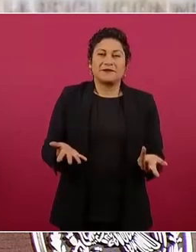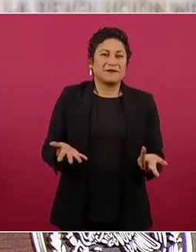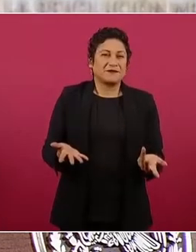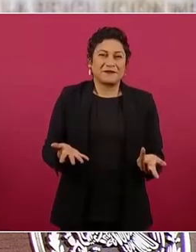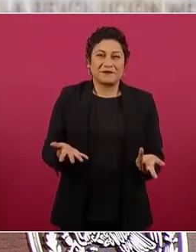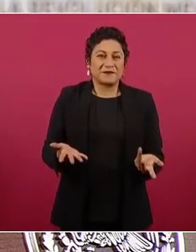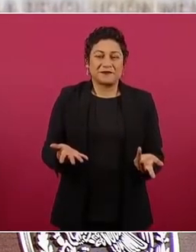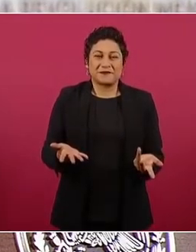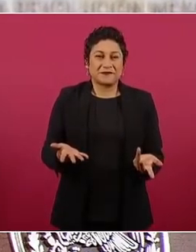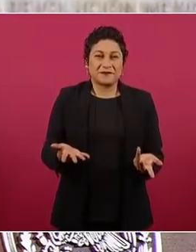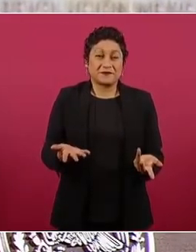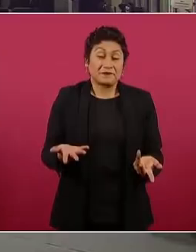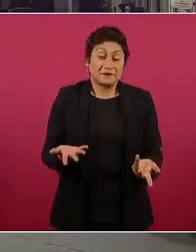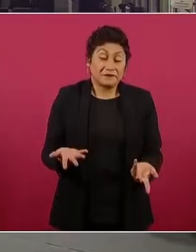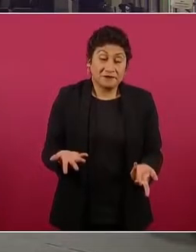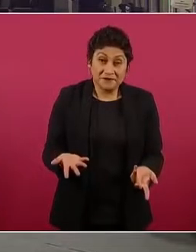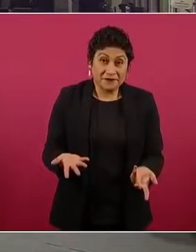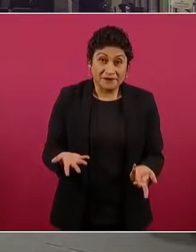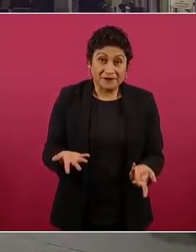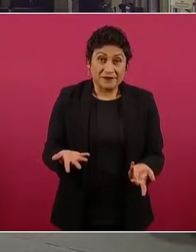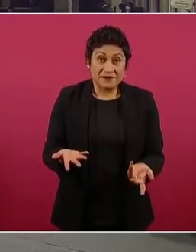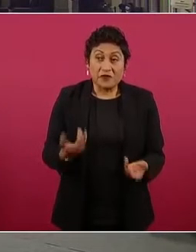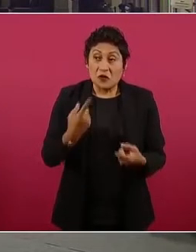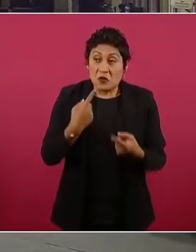negociar. Bueno,